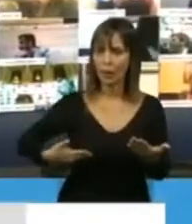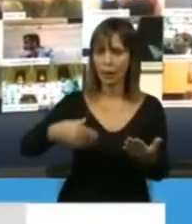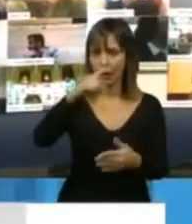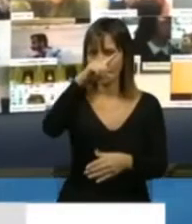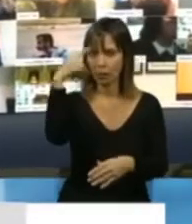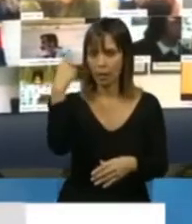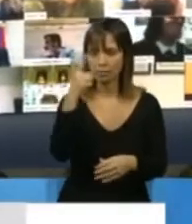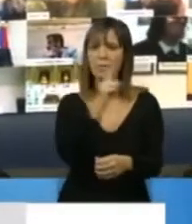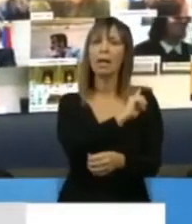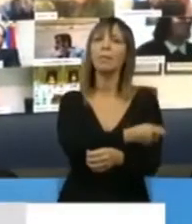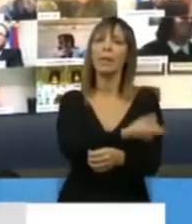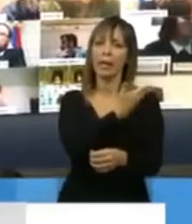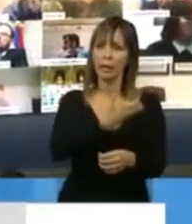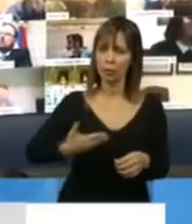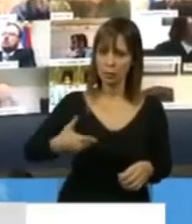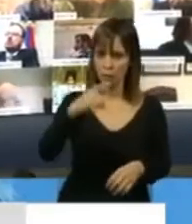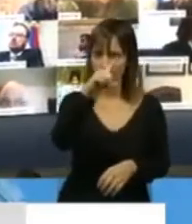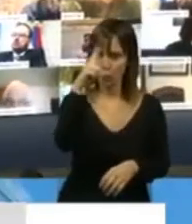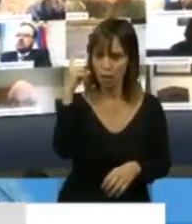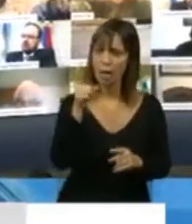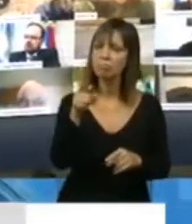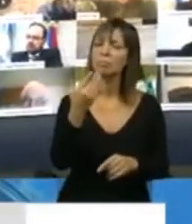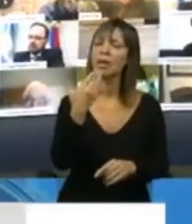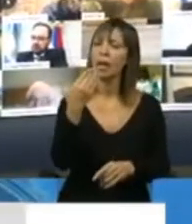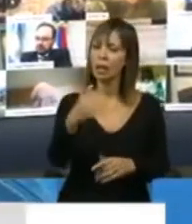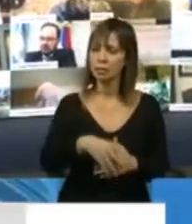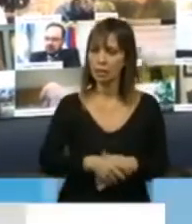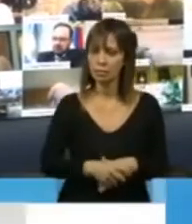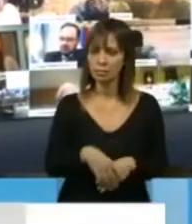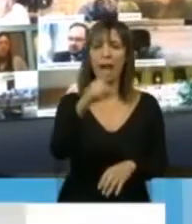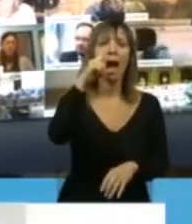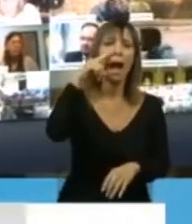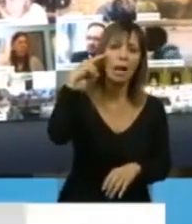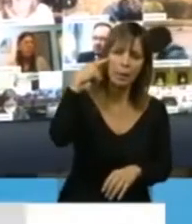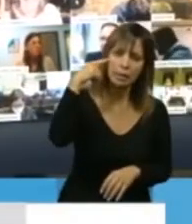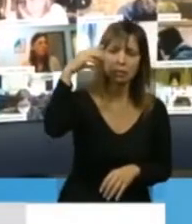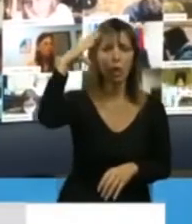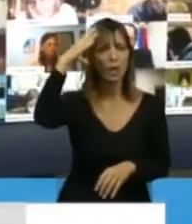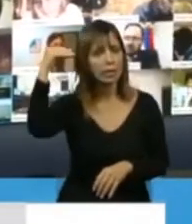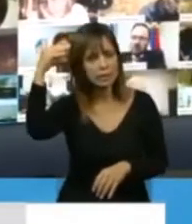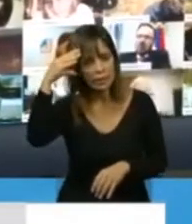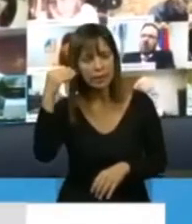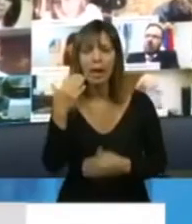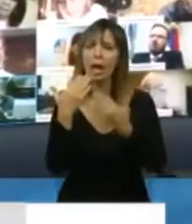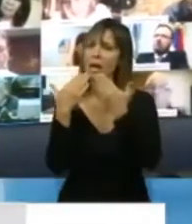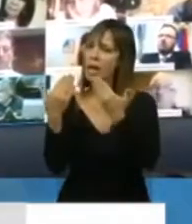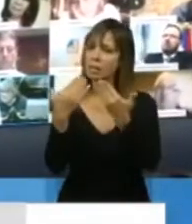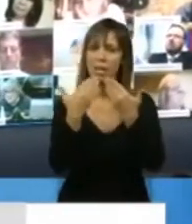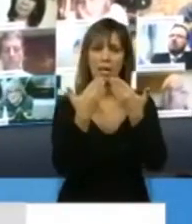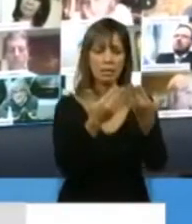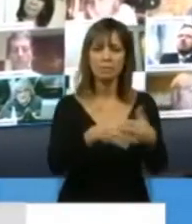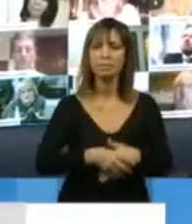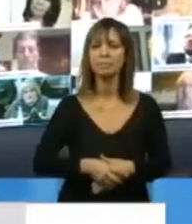al Ejecutivo Nacional, Alberto y a Cristina, por haber